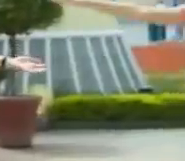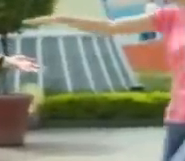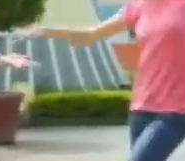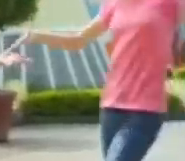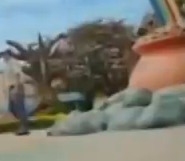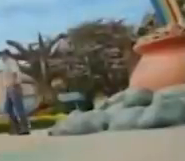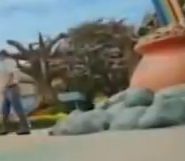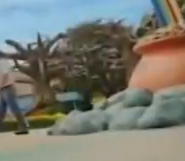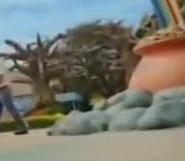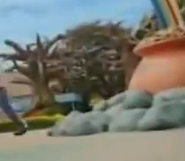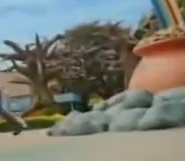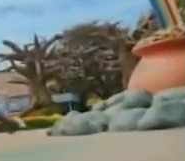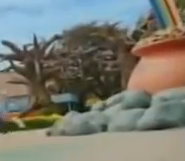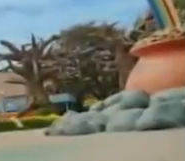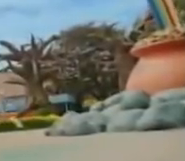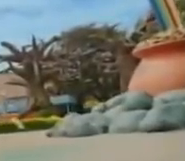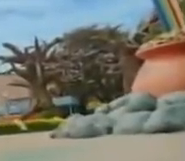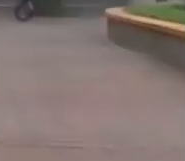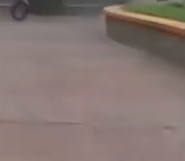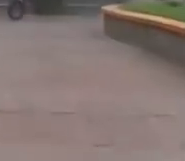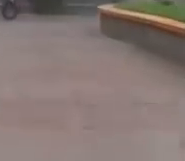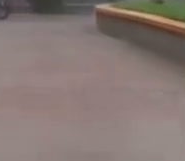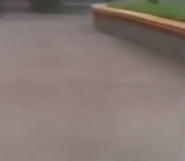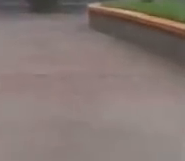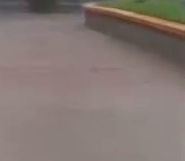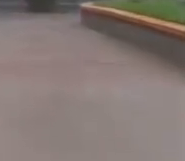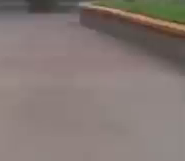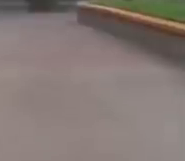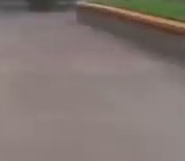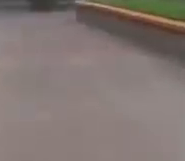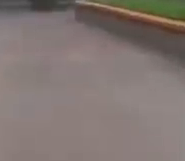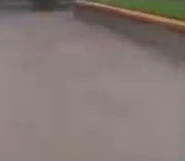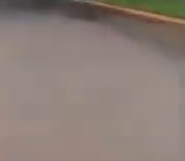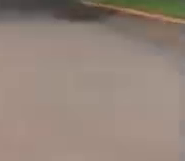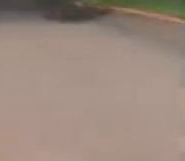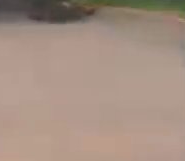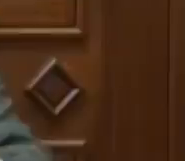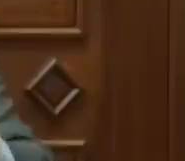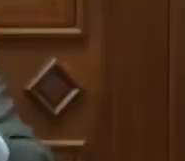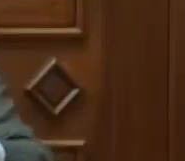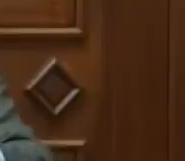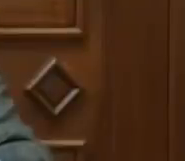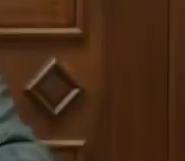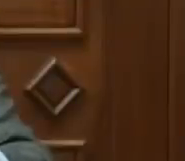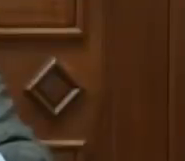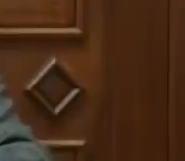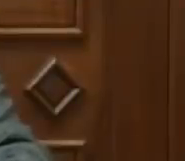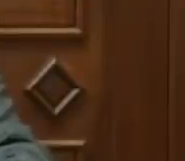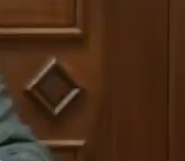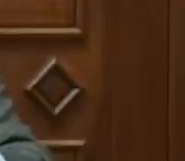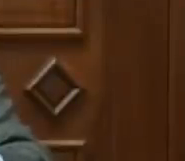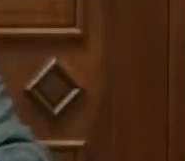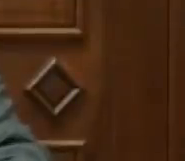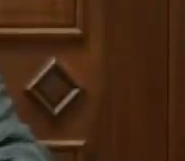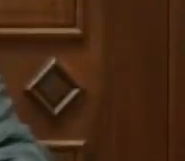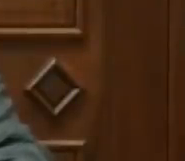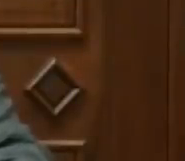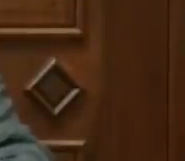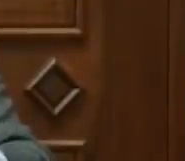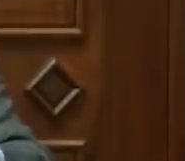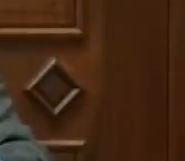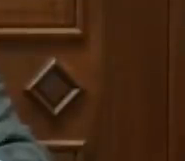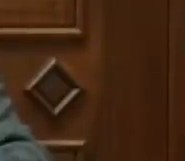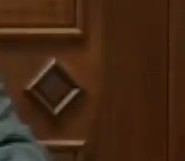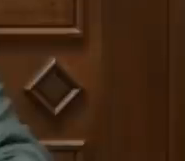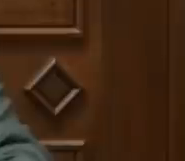de miles de familias también se han incrementado gracias a oportunidades de empleo directo. Si la gente tiene confianza en la institución,